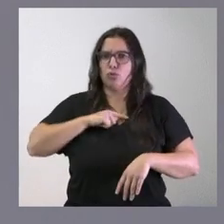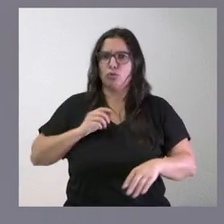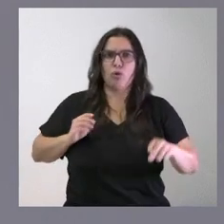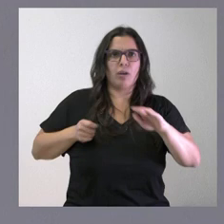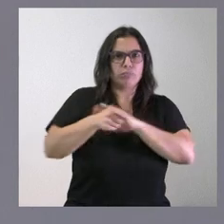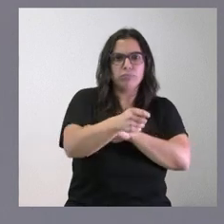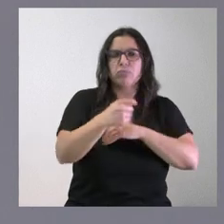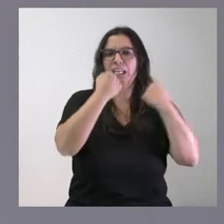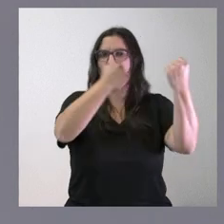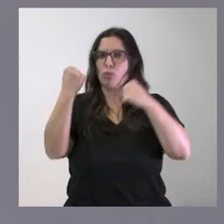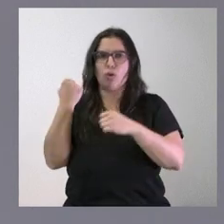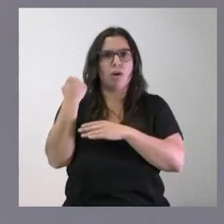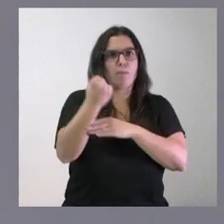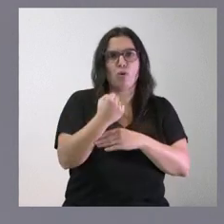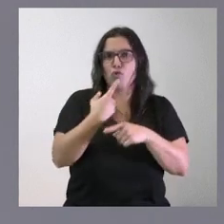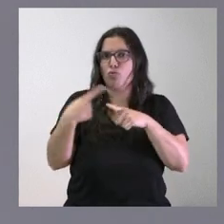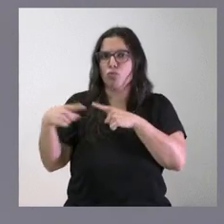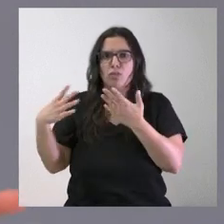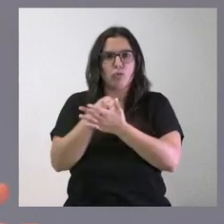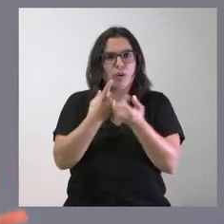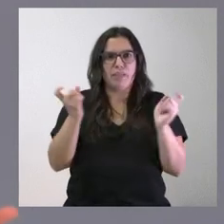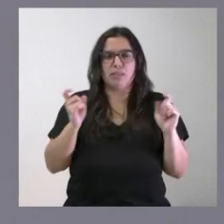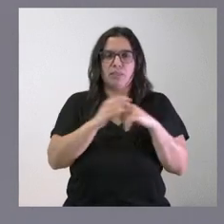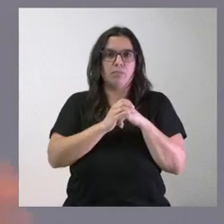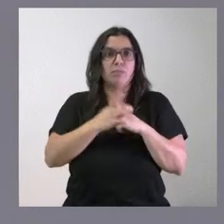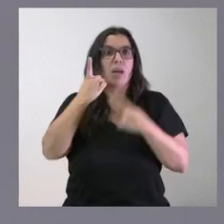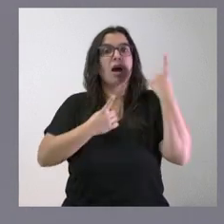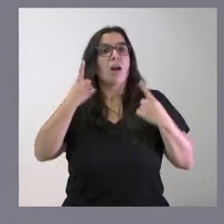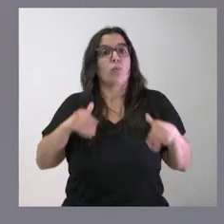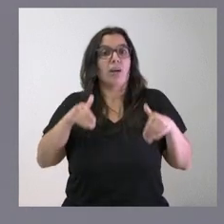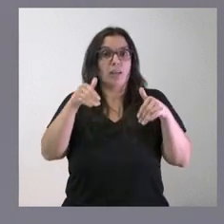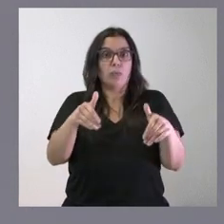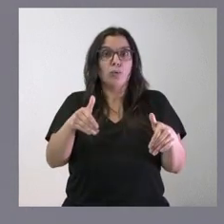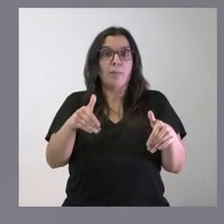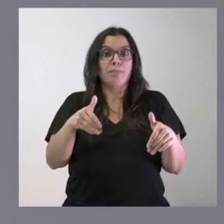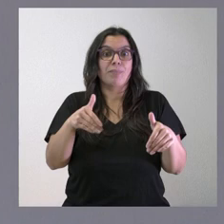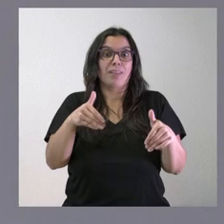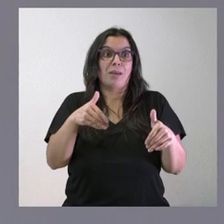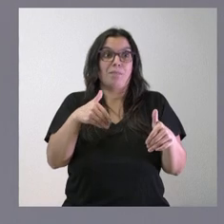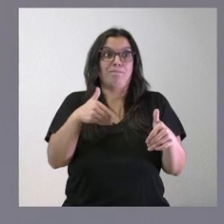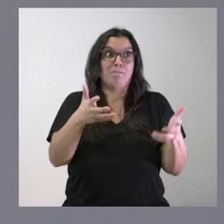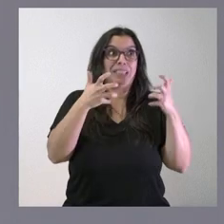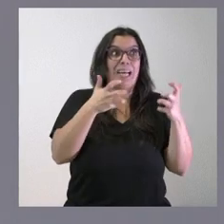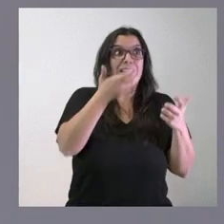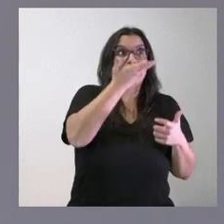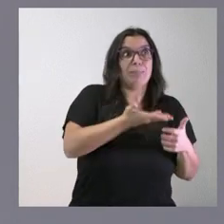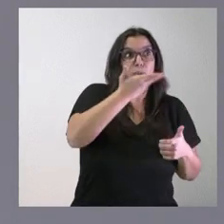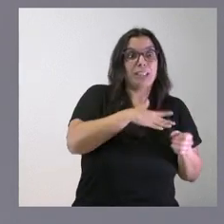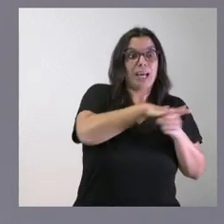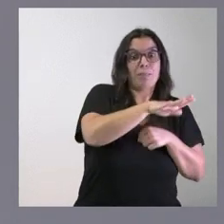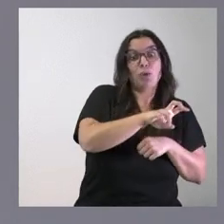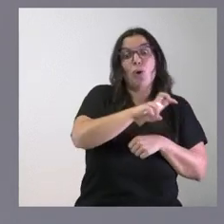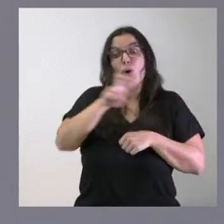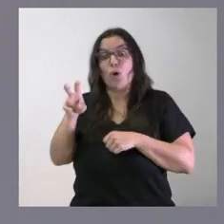institucionalmente todo lo que sea necesario y todo lo que sea útil algunas candidaturas lógicamente tienen ventajas muy importantes en algunos ámbitos pero en otras han puesto algunos